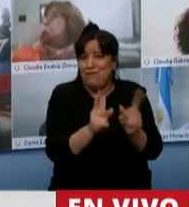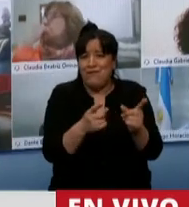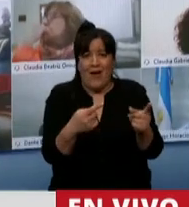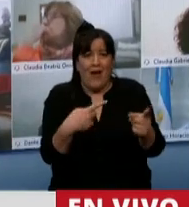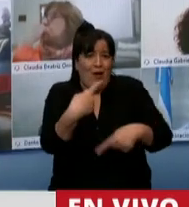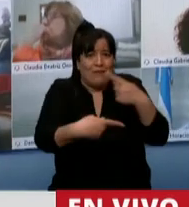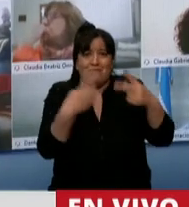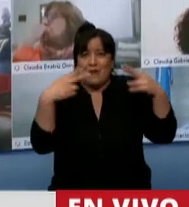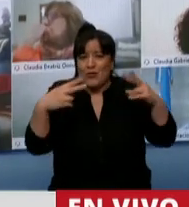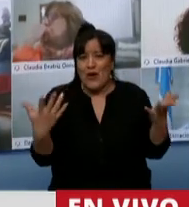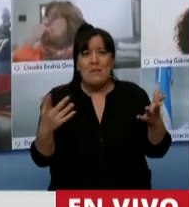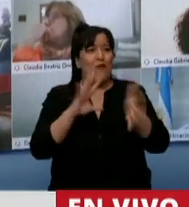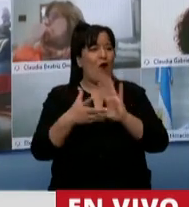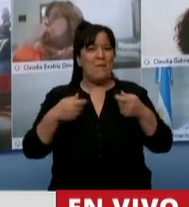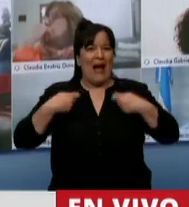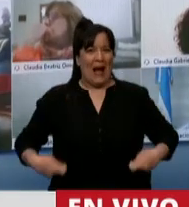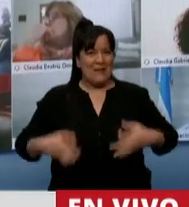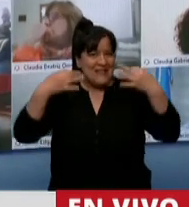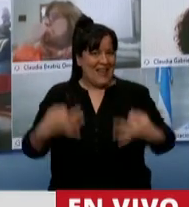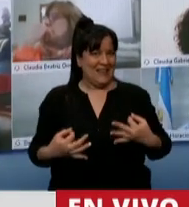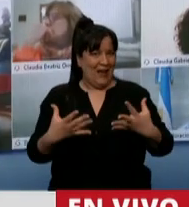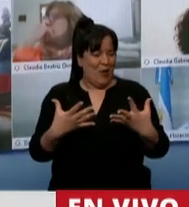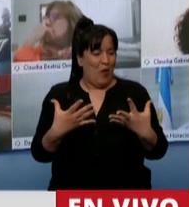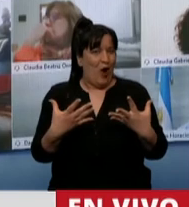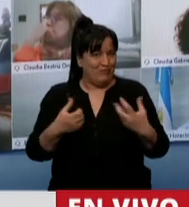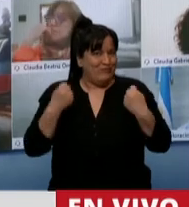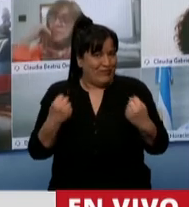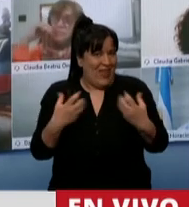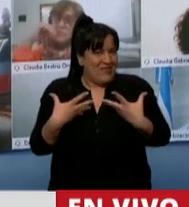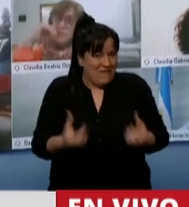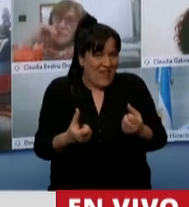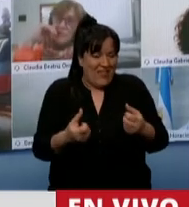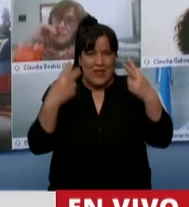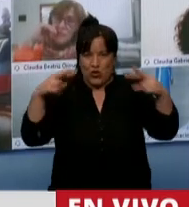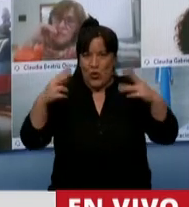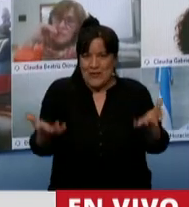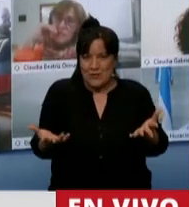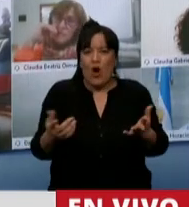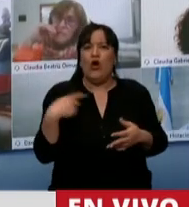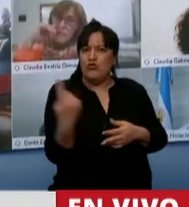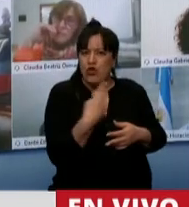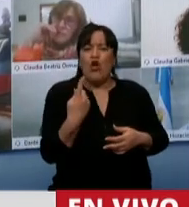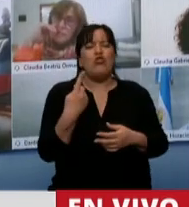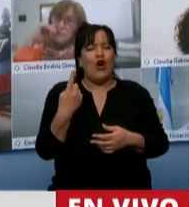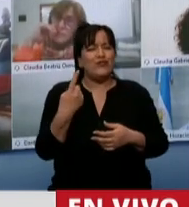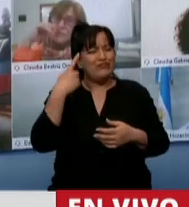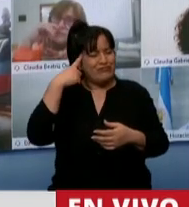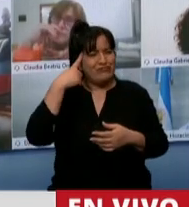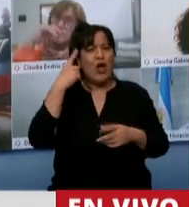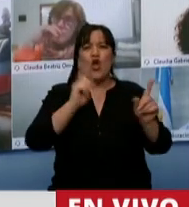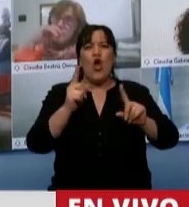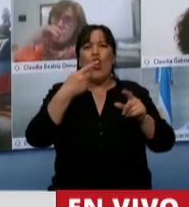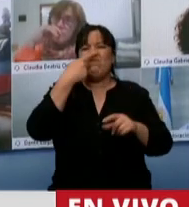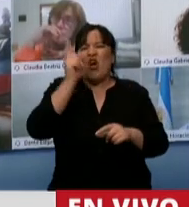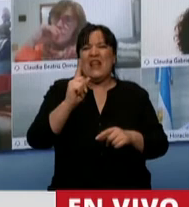esta actividad, que tienen la camiseta puesta en el turismo y estamos porque están convencidos y lo hacen pensando más allá de la